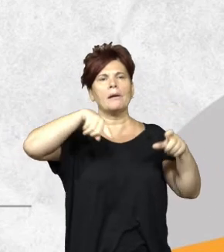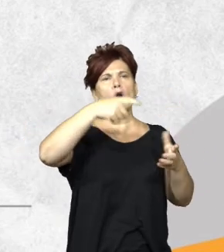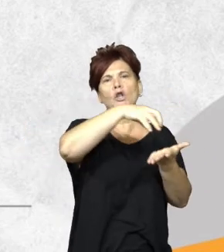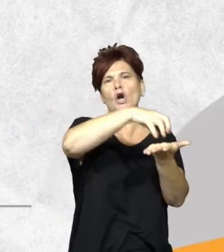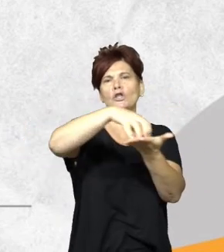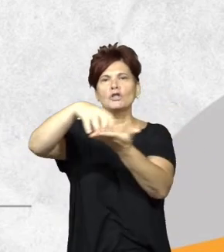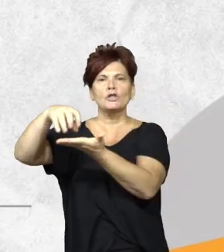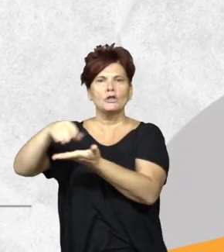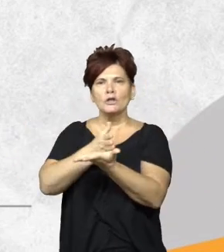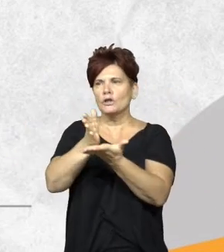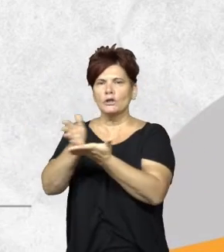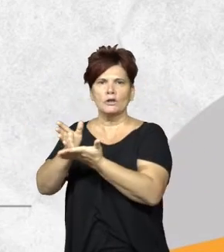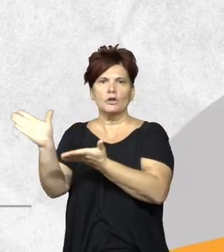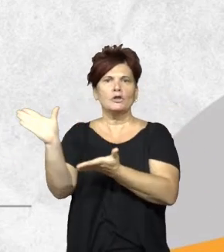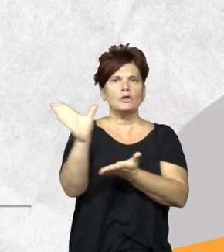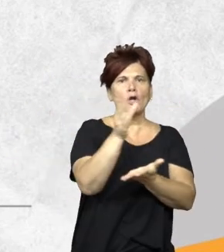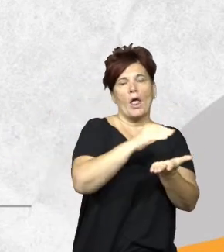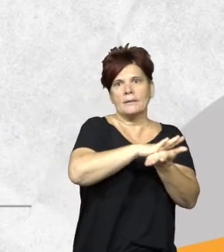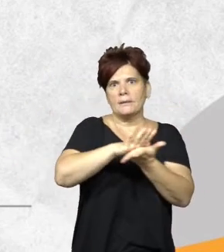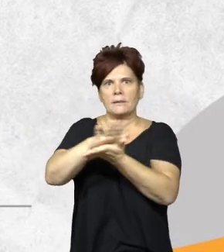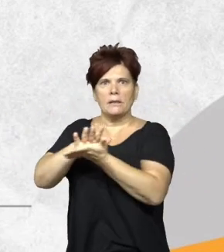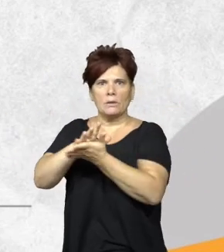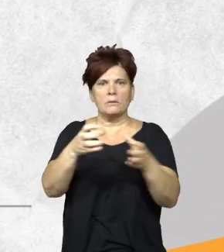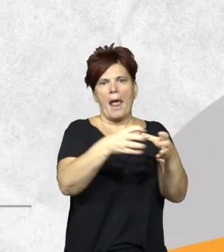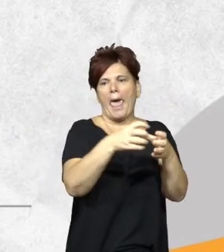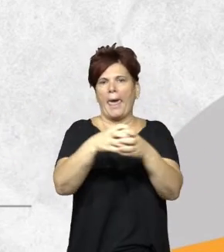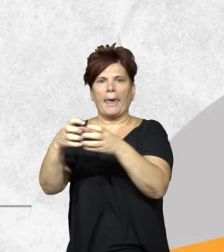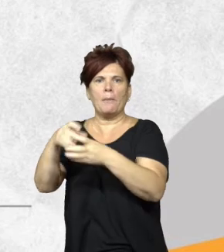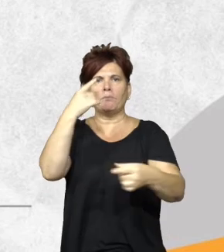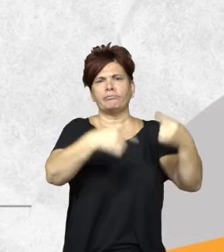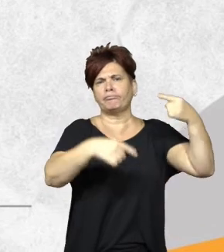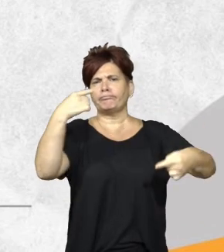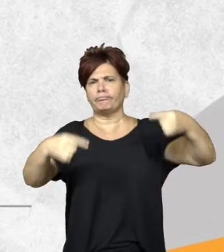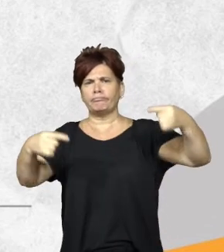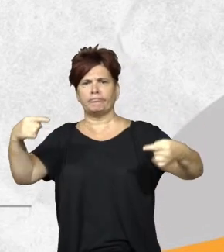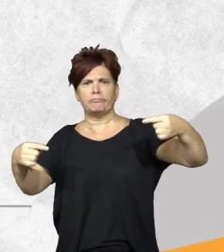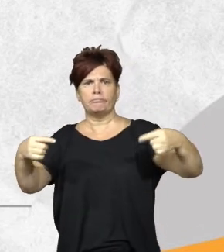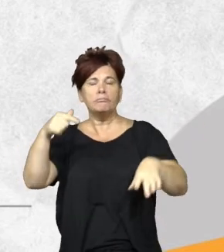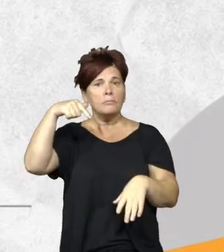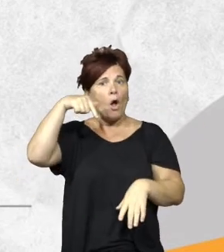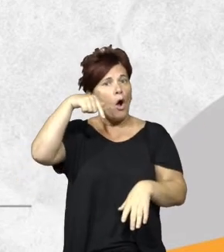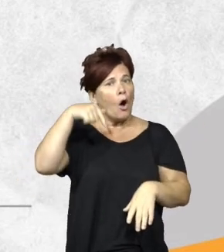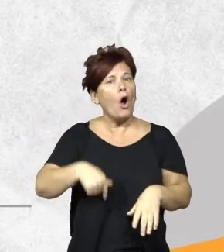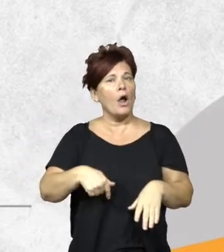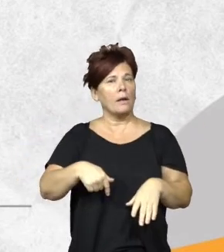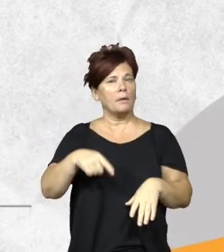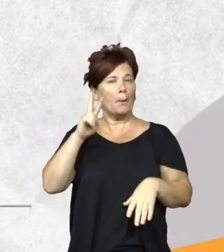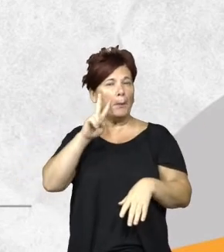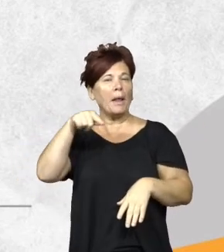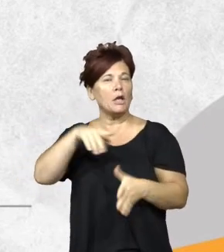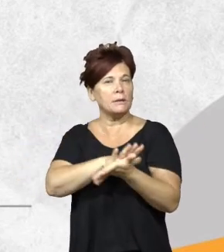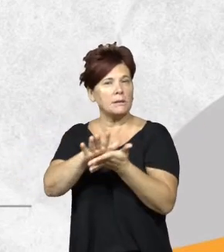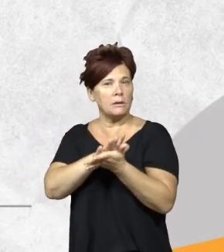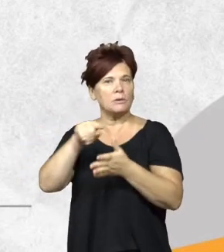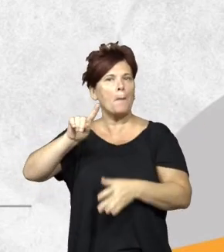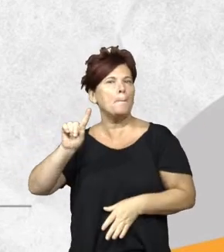todas y cada una de esas cuestiones tenían equipos distintos de las cuales hoy por hoy y atendiendo esto una de las